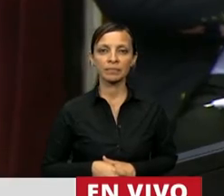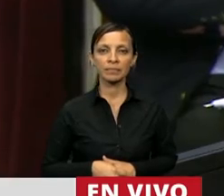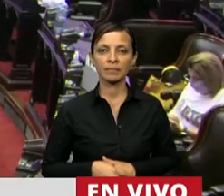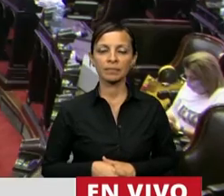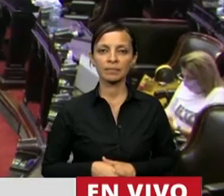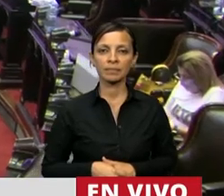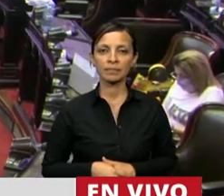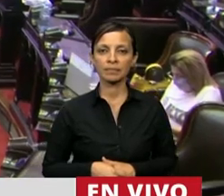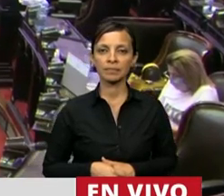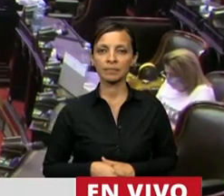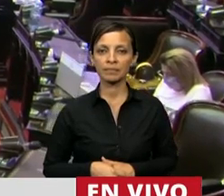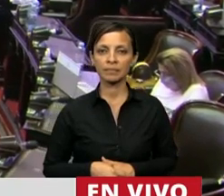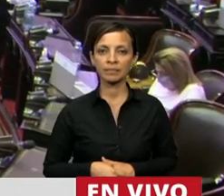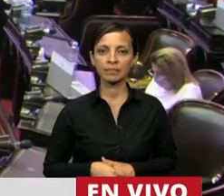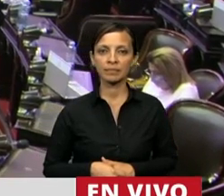Bueno.